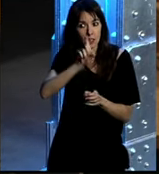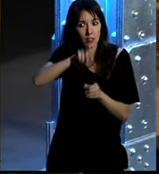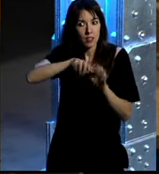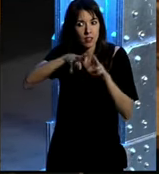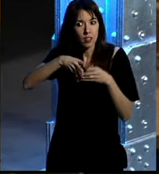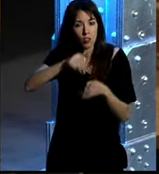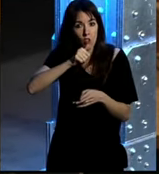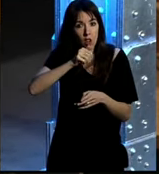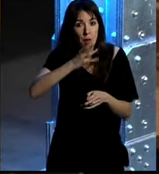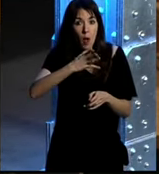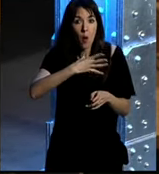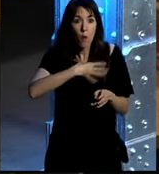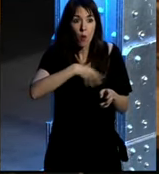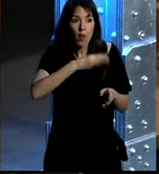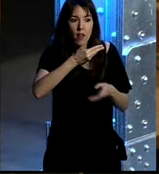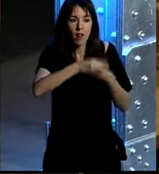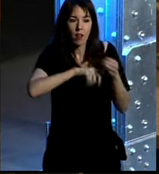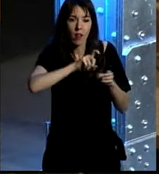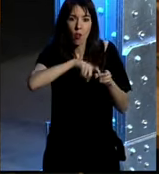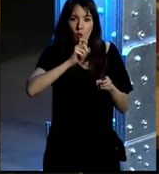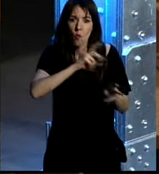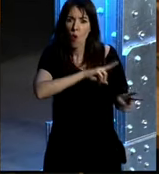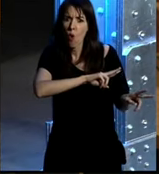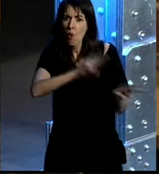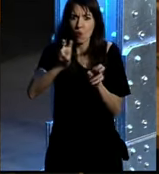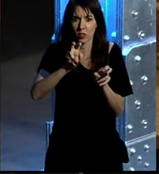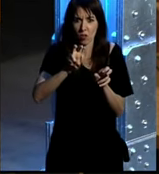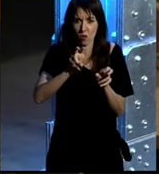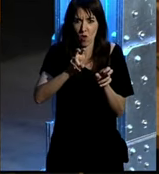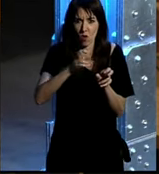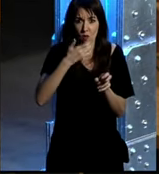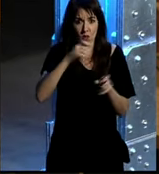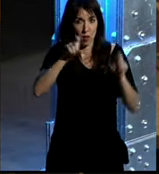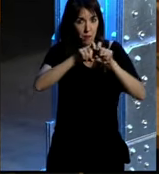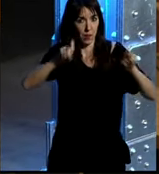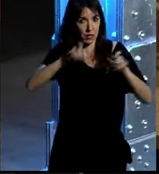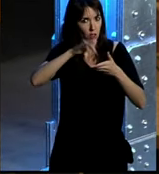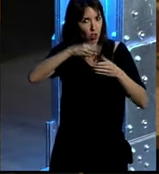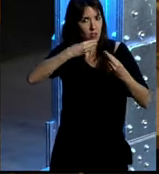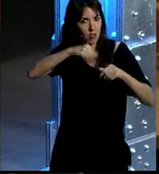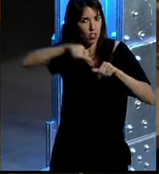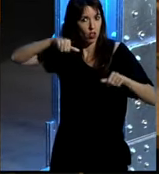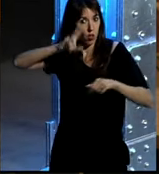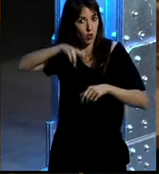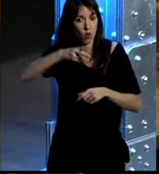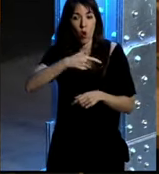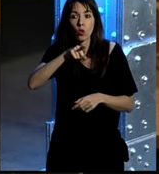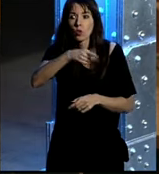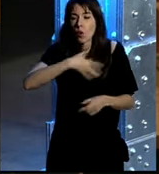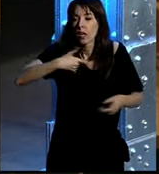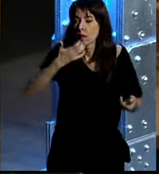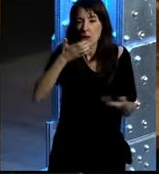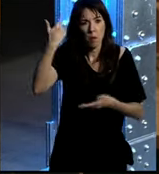incorporar utilizando lo último es decir mirando desde el punto de vista la empresa eso no ha ocurrido antes en la historia antes cuando tú querías